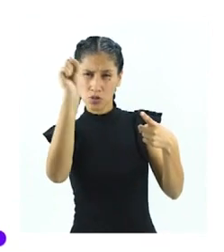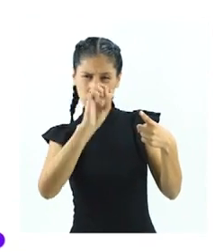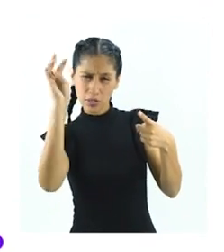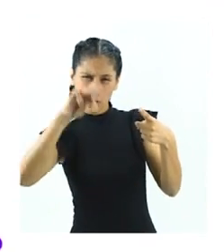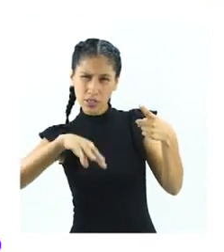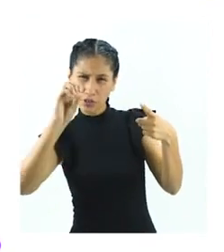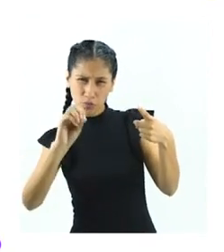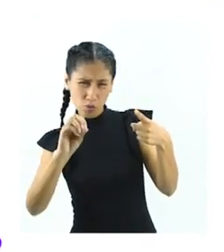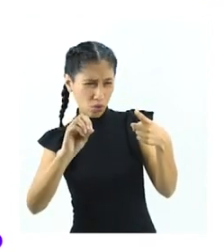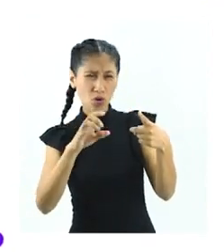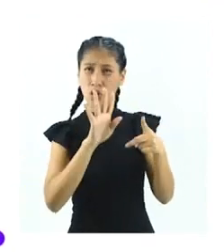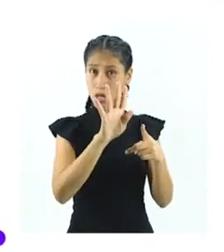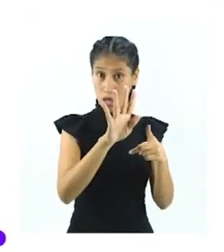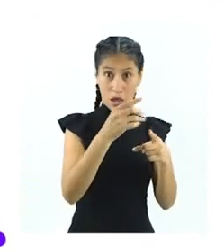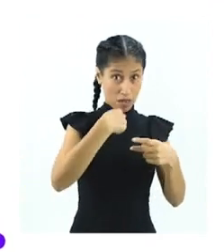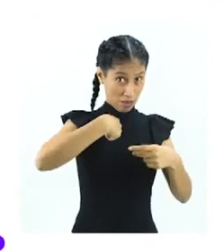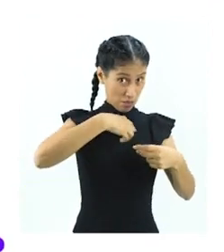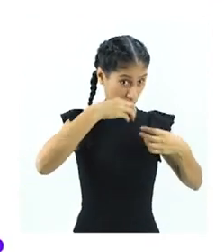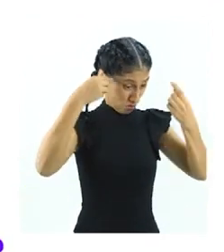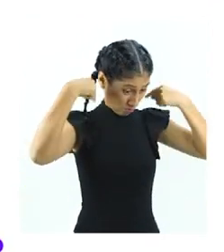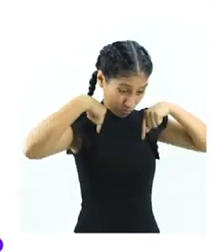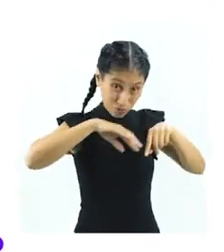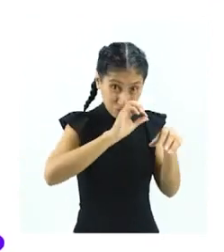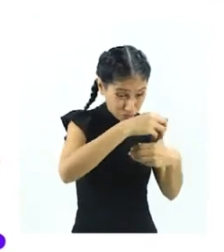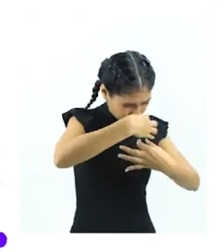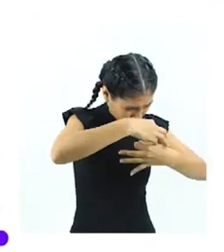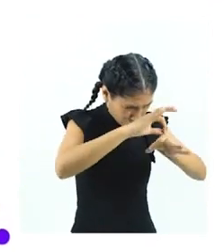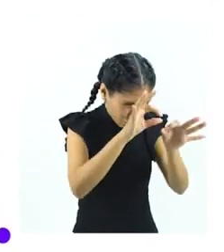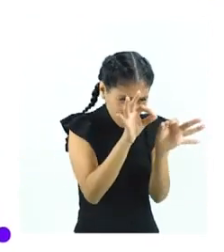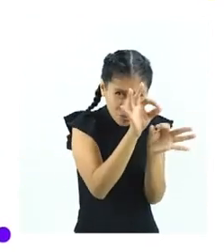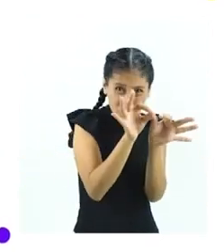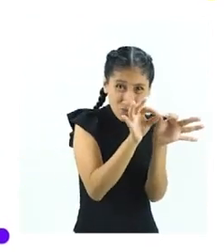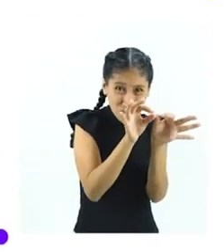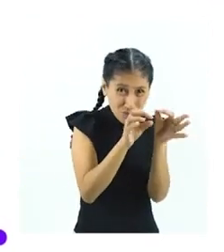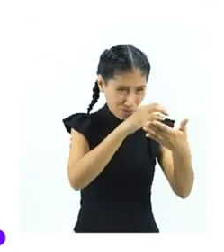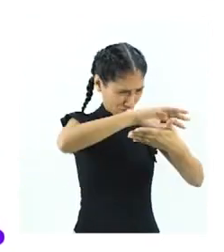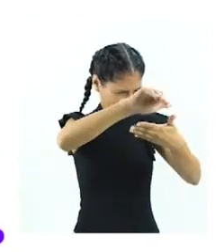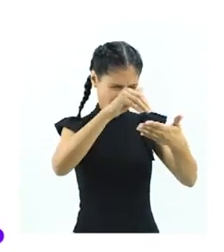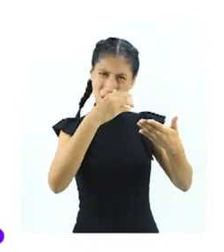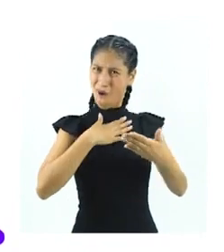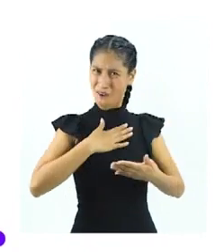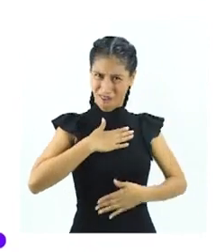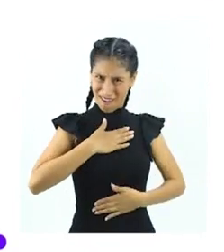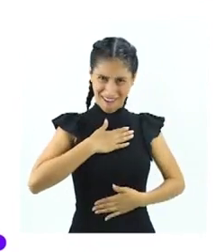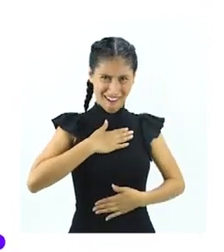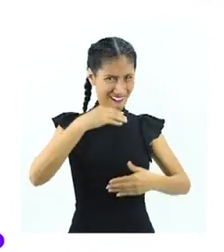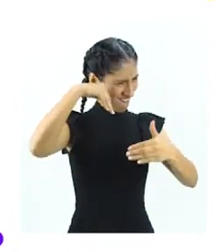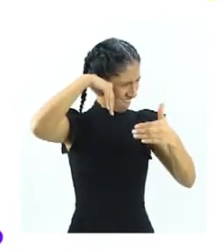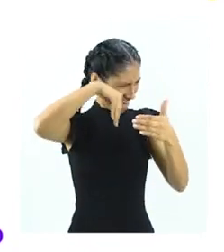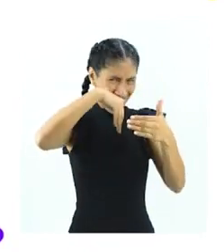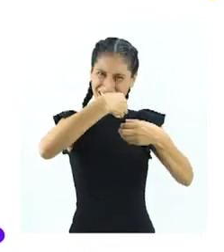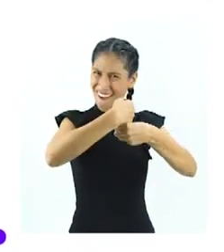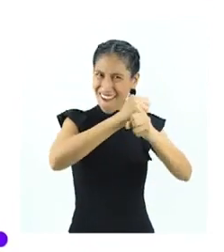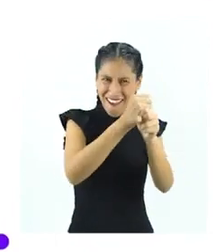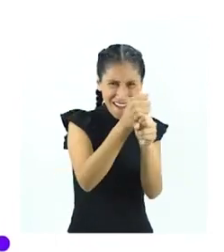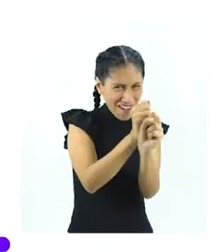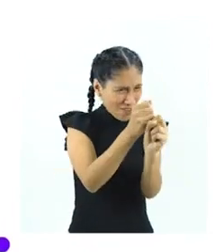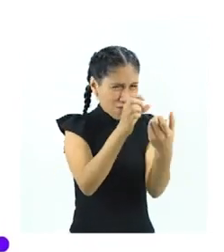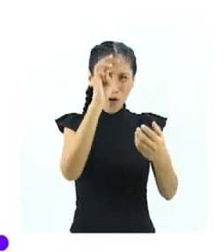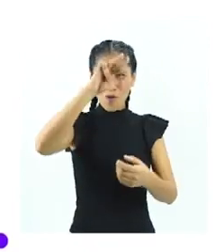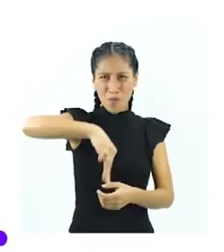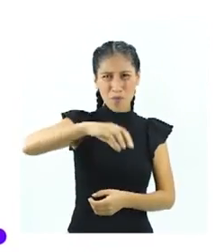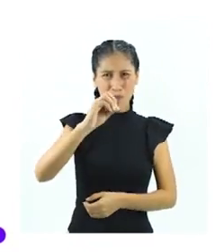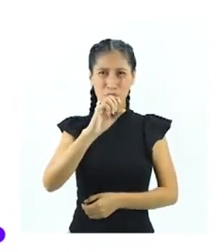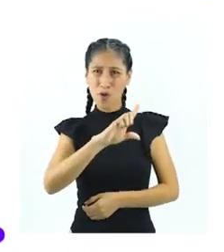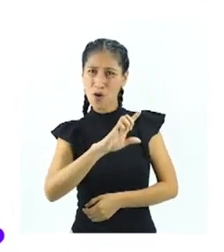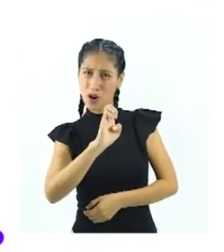se construyen otras más complejas. Y el catabolismo, que es la degradación o destrucción de moléculas